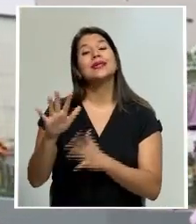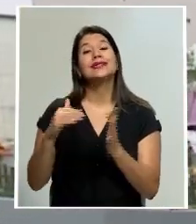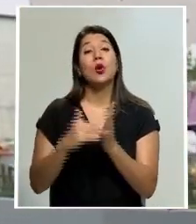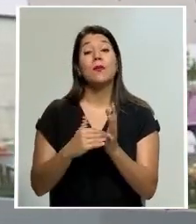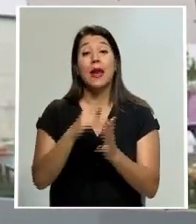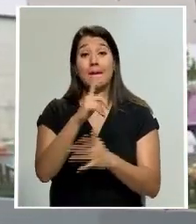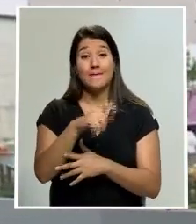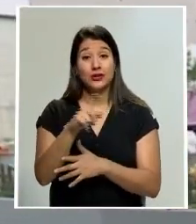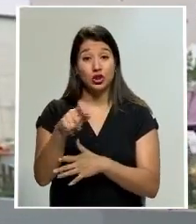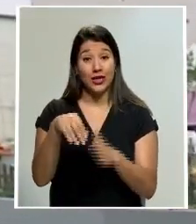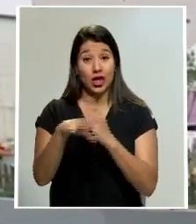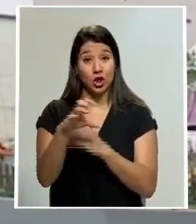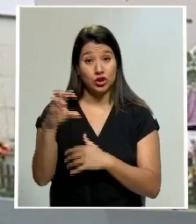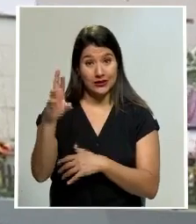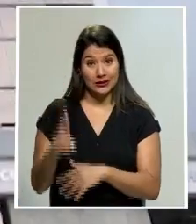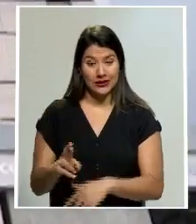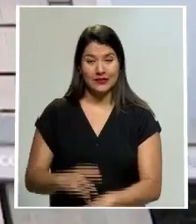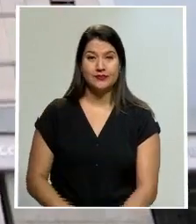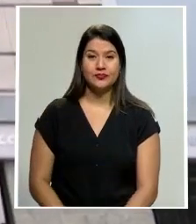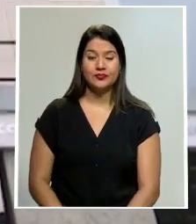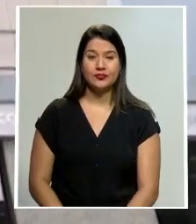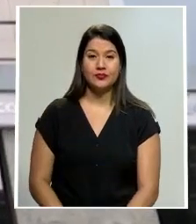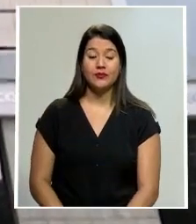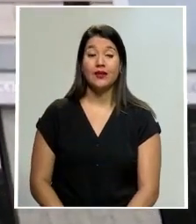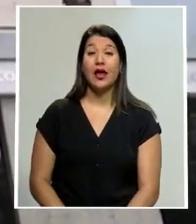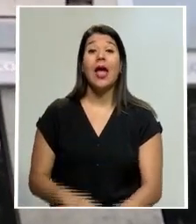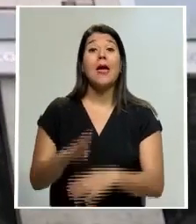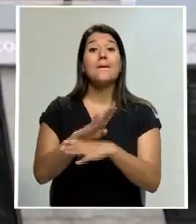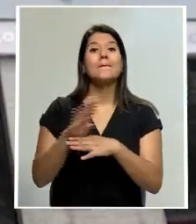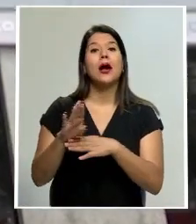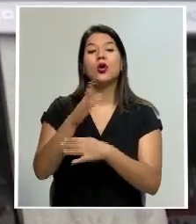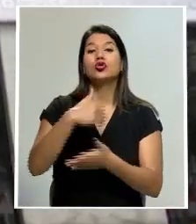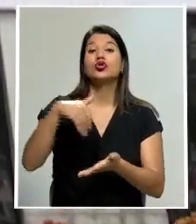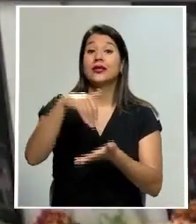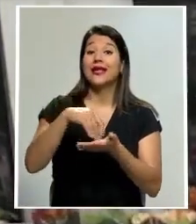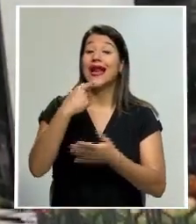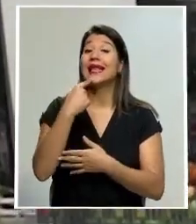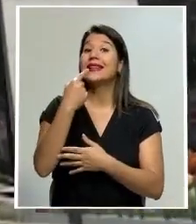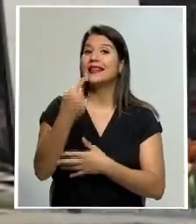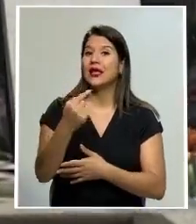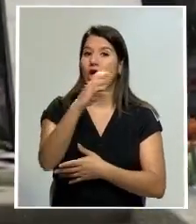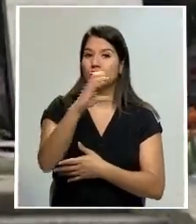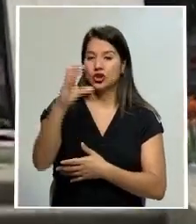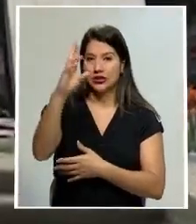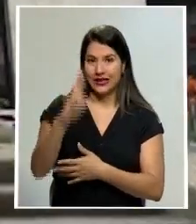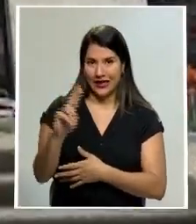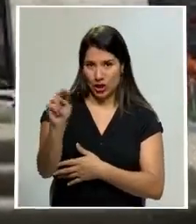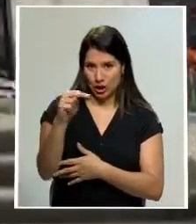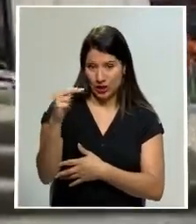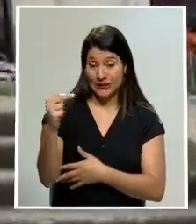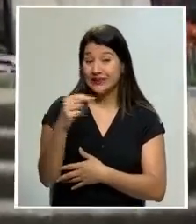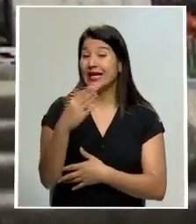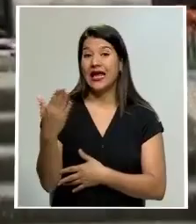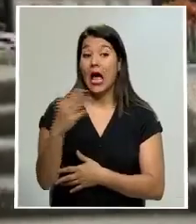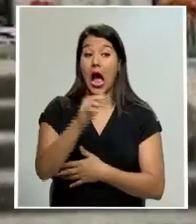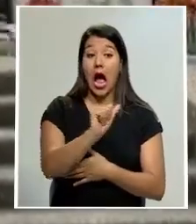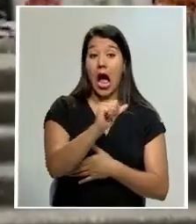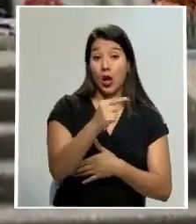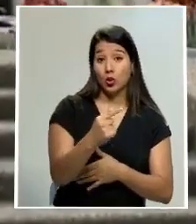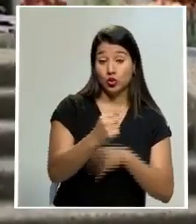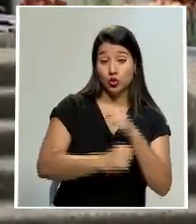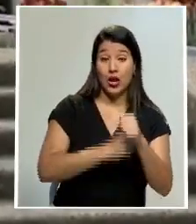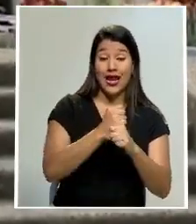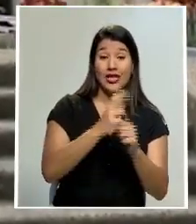personas en el país. Junto a este dato, el Banco Central indicó a Costa Rica Noticias que entre agosto del